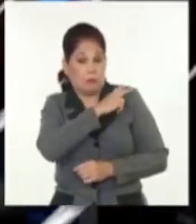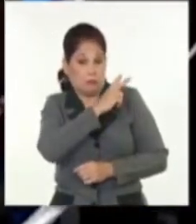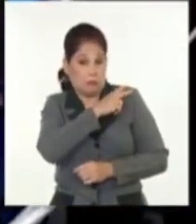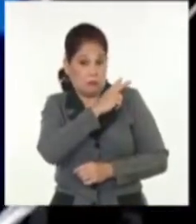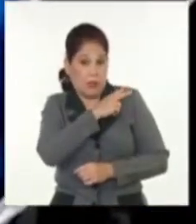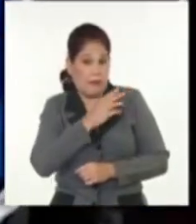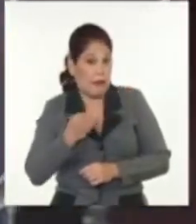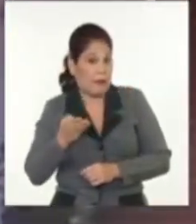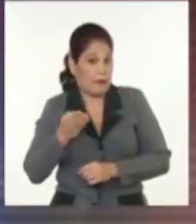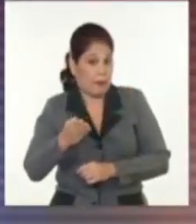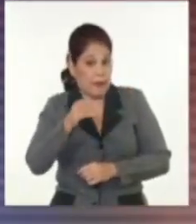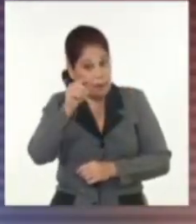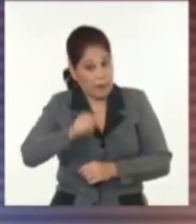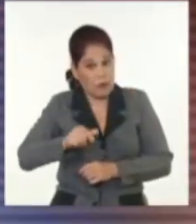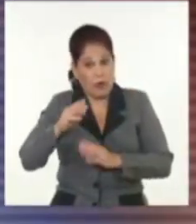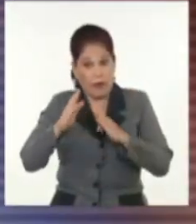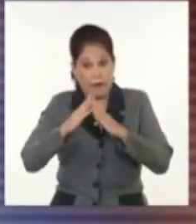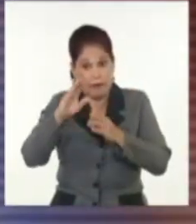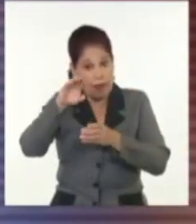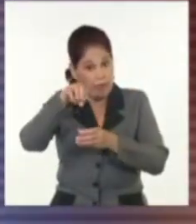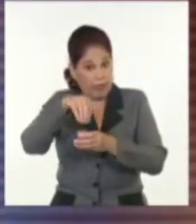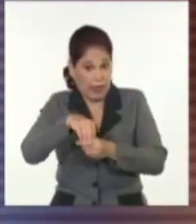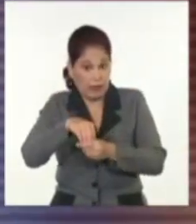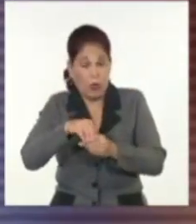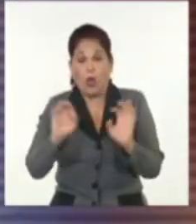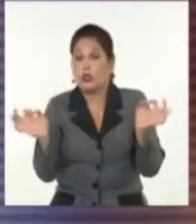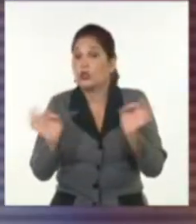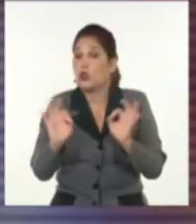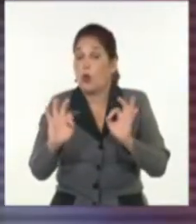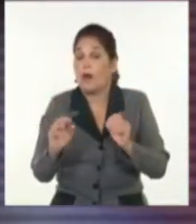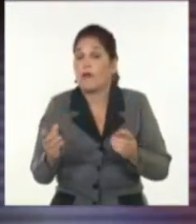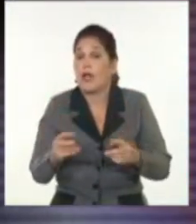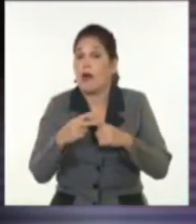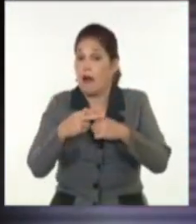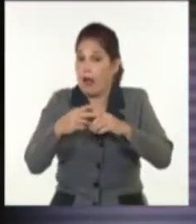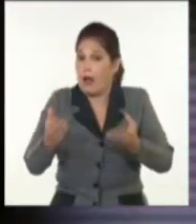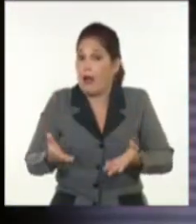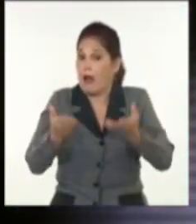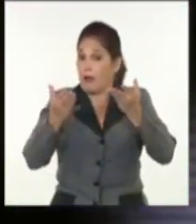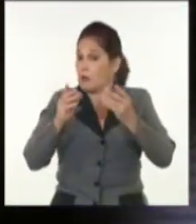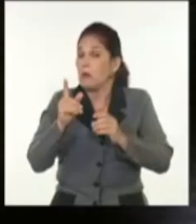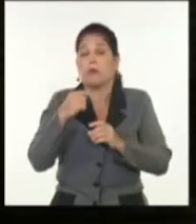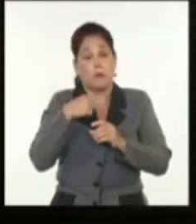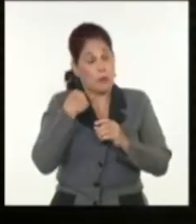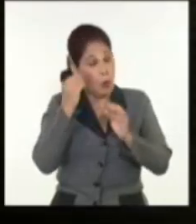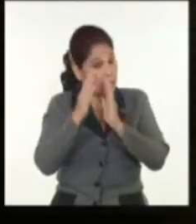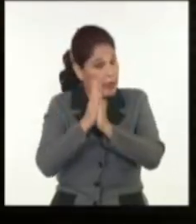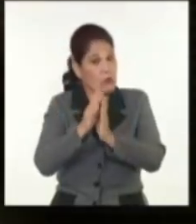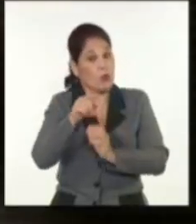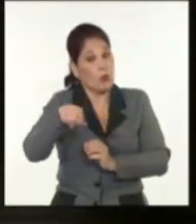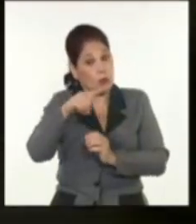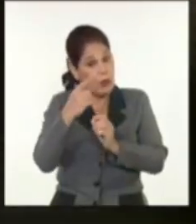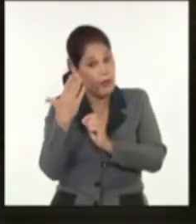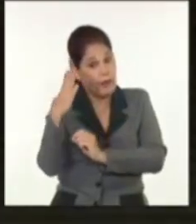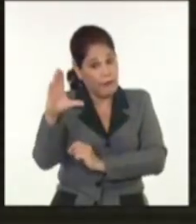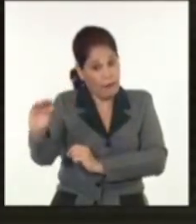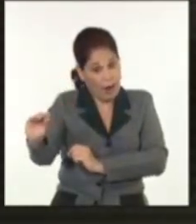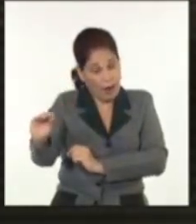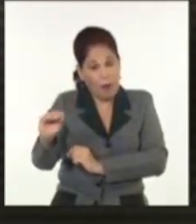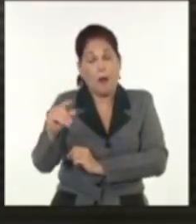pidiendo a los residentes, muchos de los cuales aún no se recuperan, que evacúen o se preparen para otra tormenta